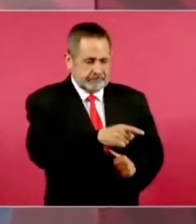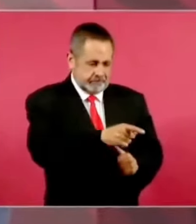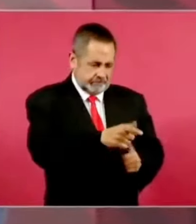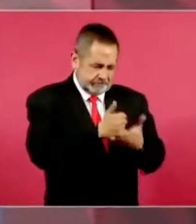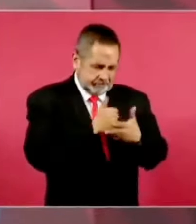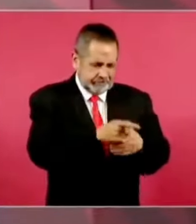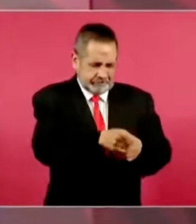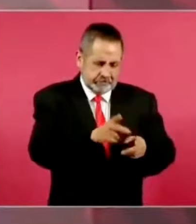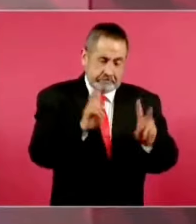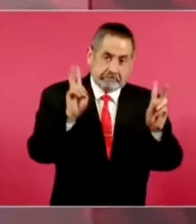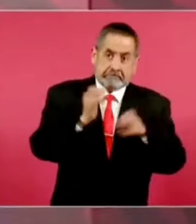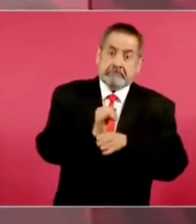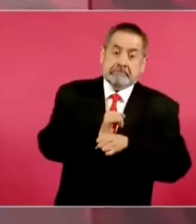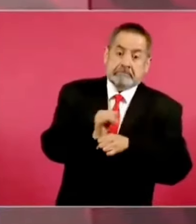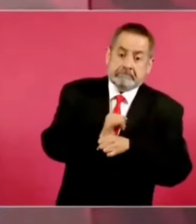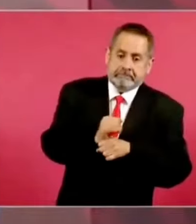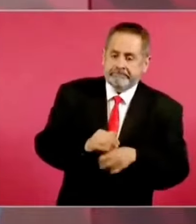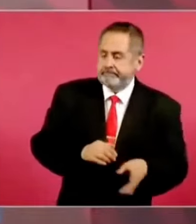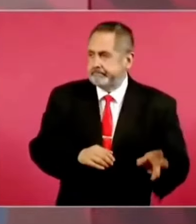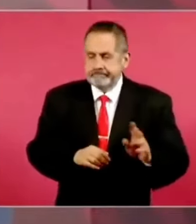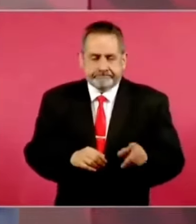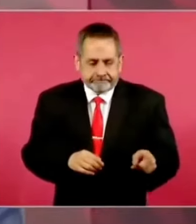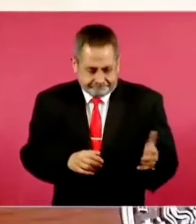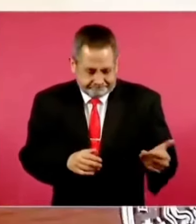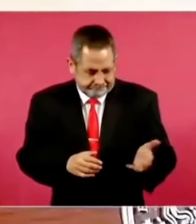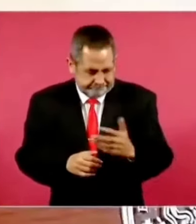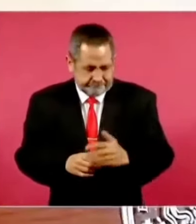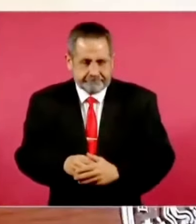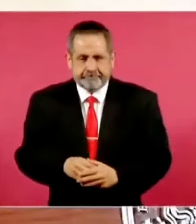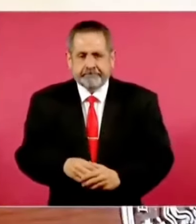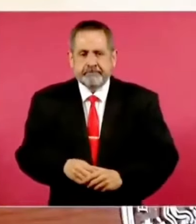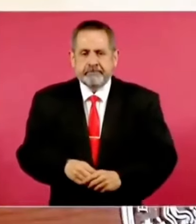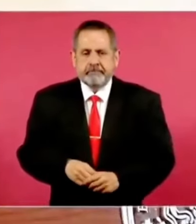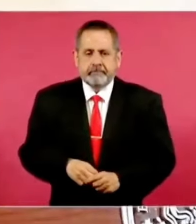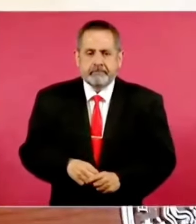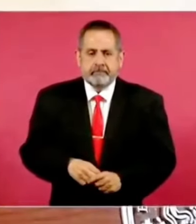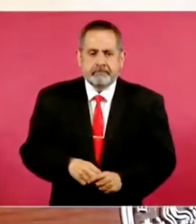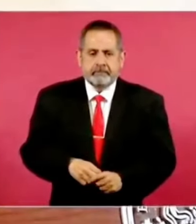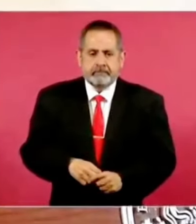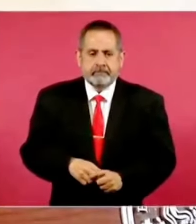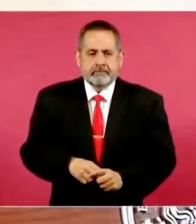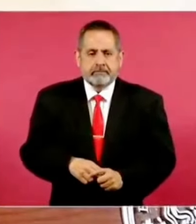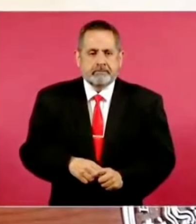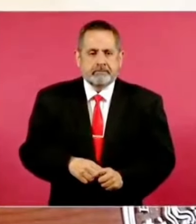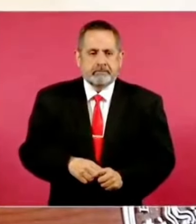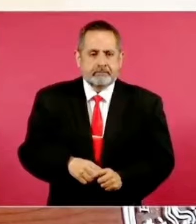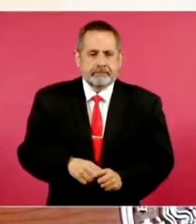entre comillas, que armara